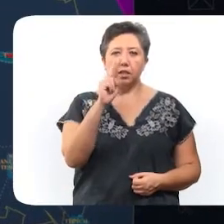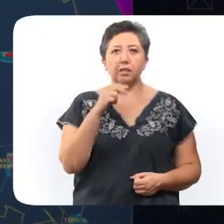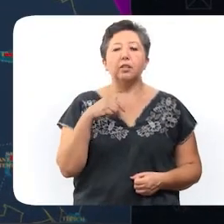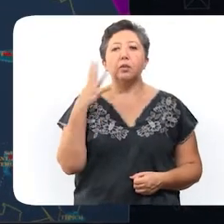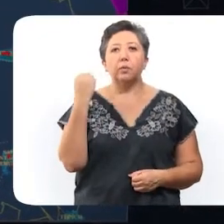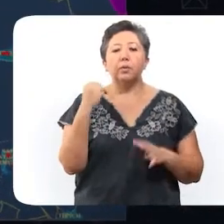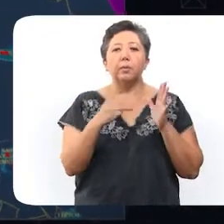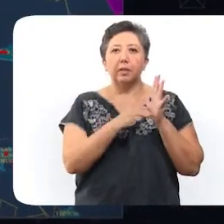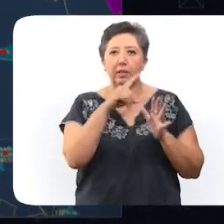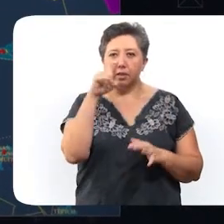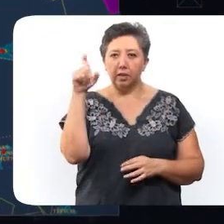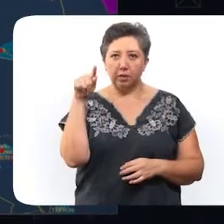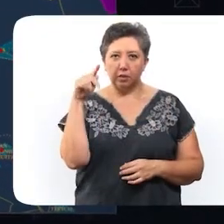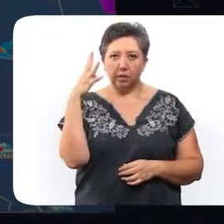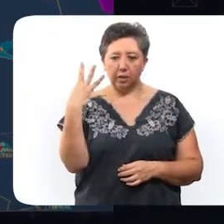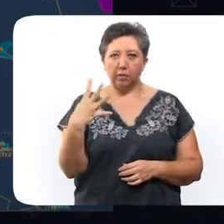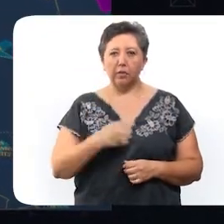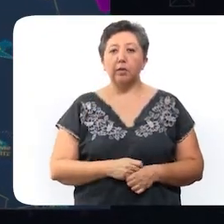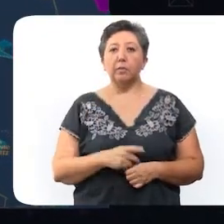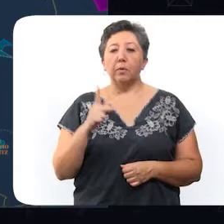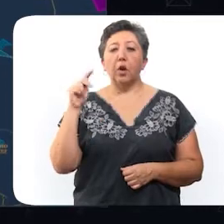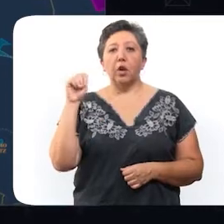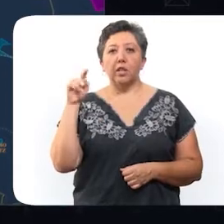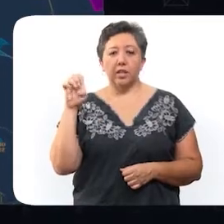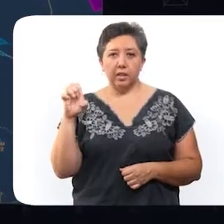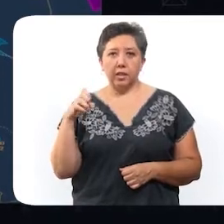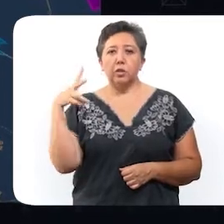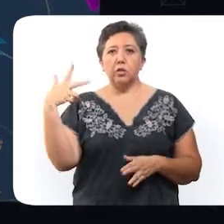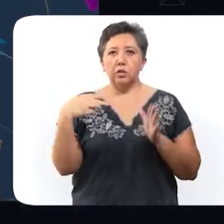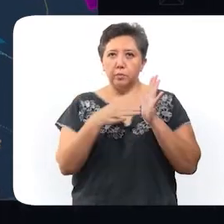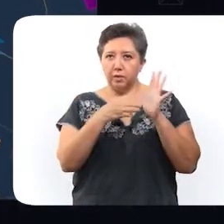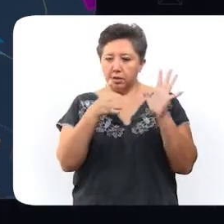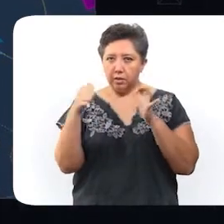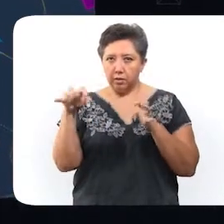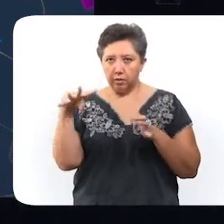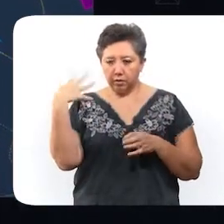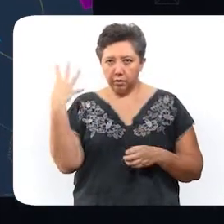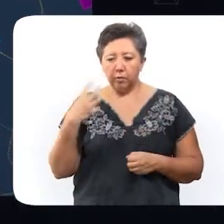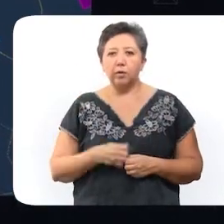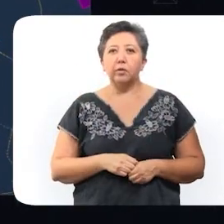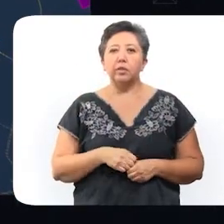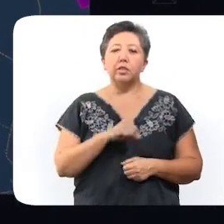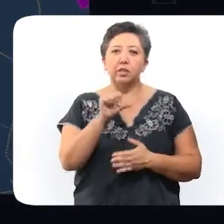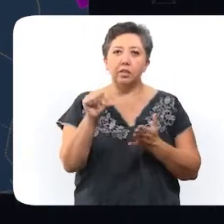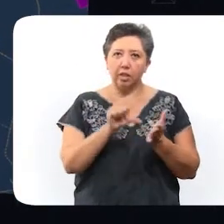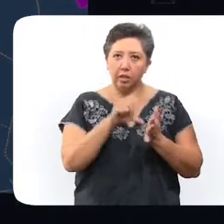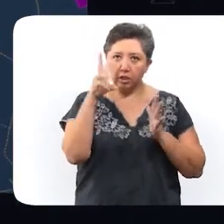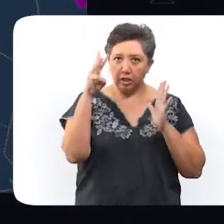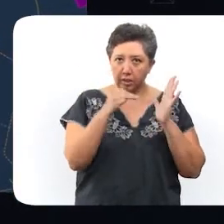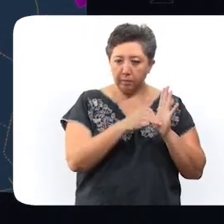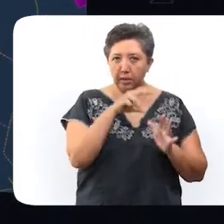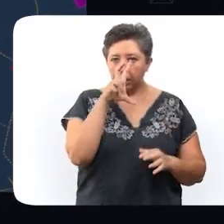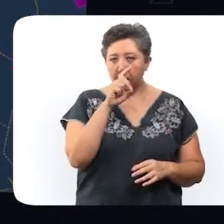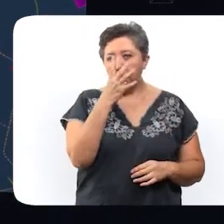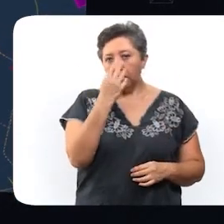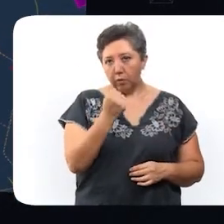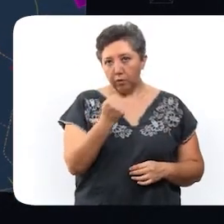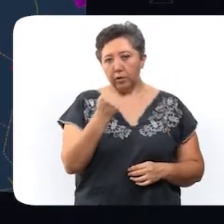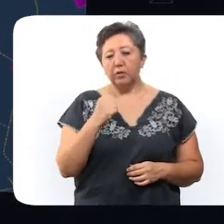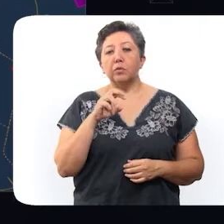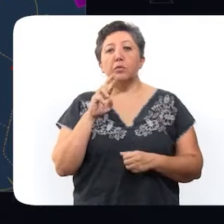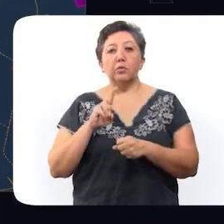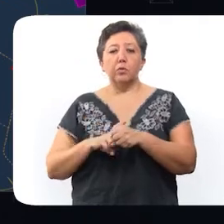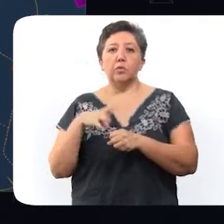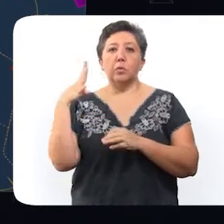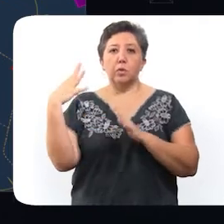norte 9.174, en la zona oriente 8.614, en la zona centro 3.039, en la